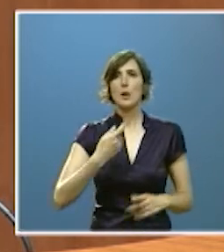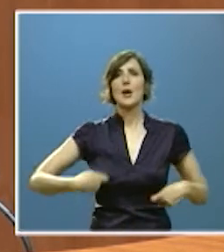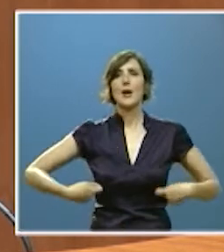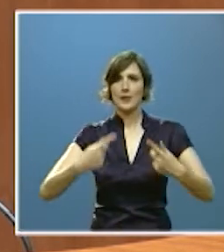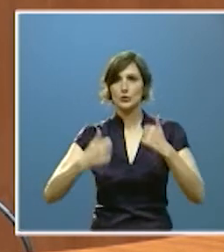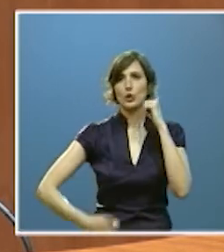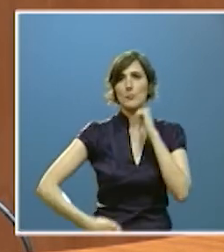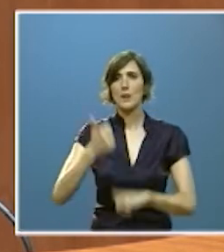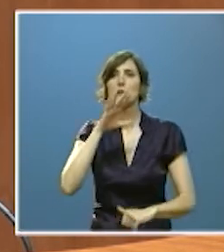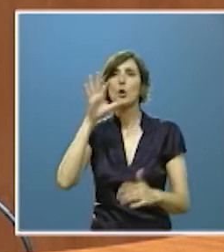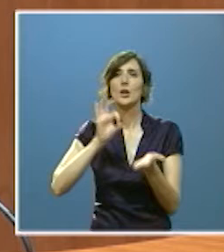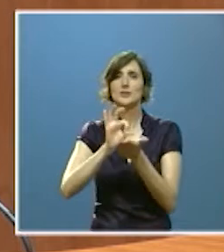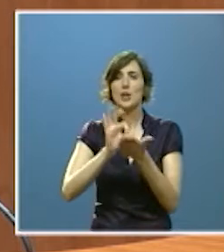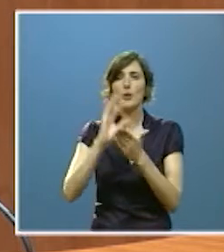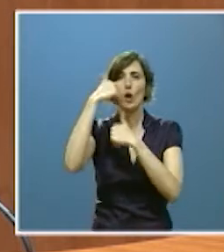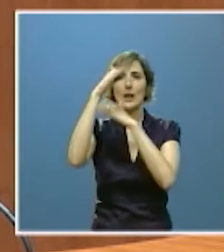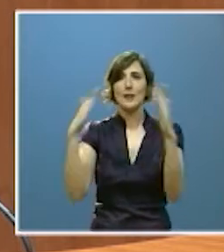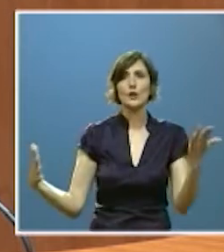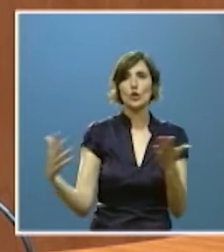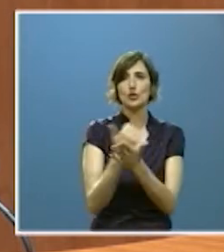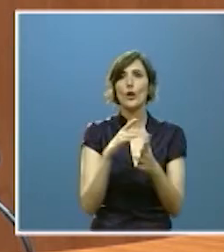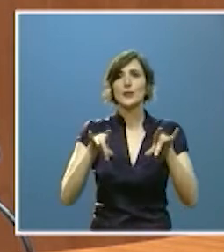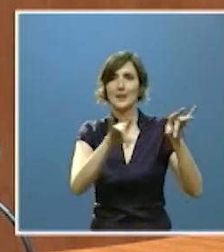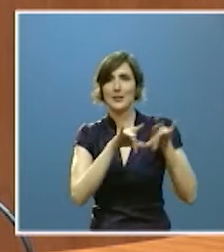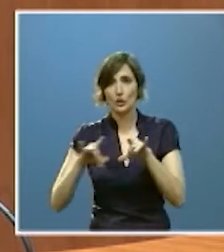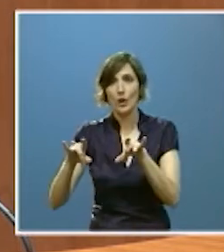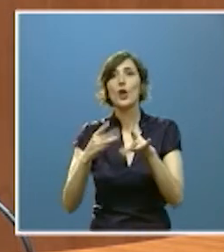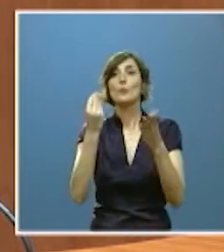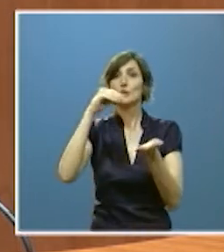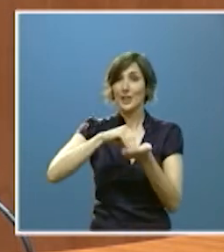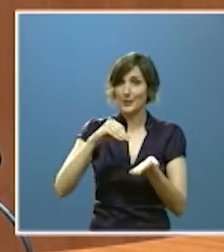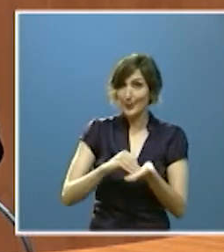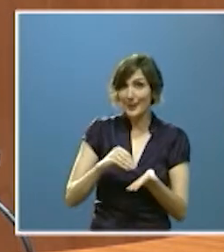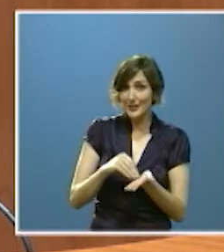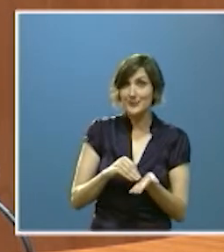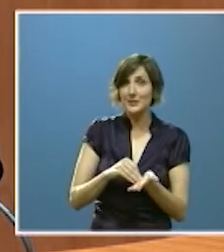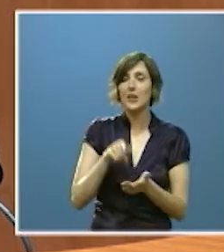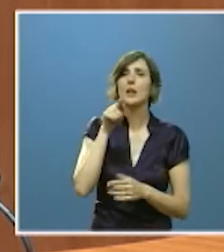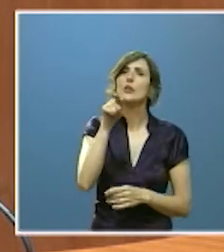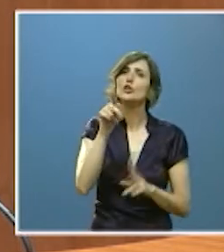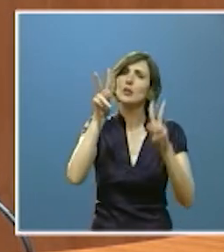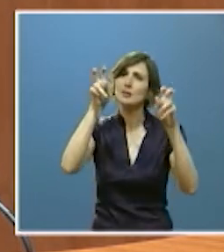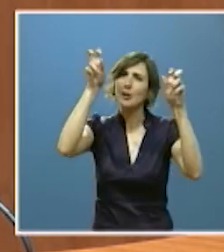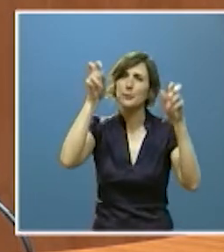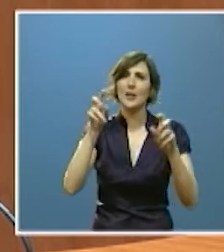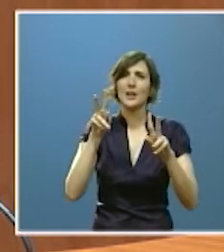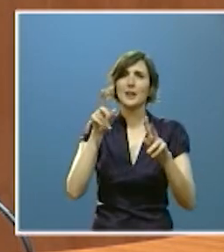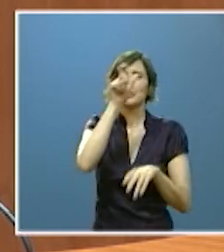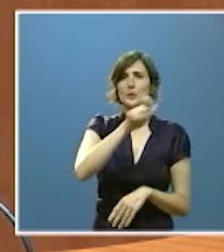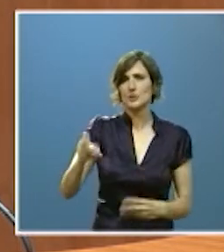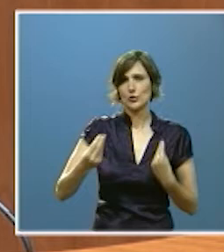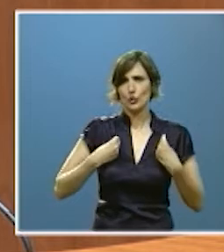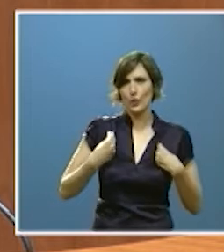de prestar dichos servicios en cada territorio muchas de las cuales son de índole sociodemográfica